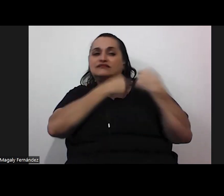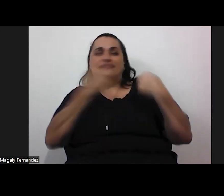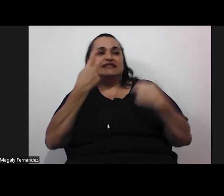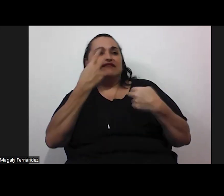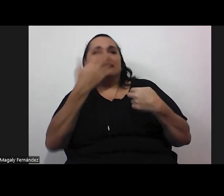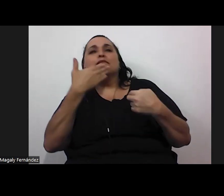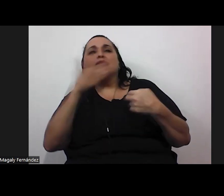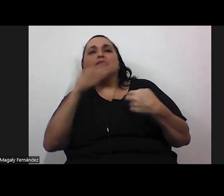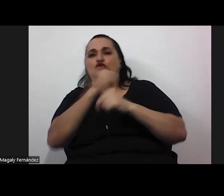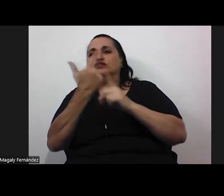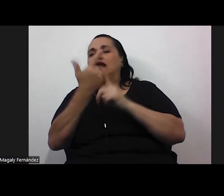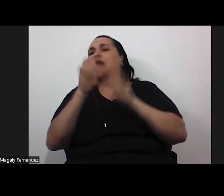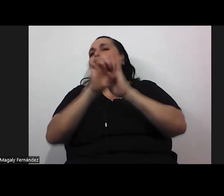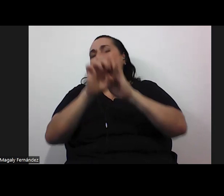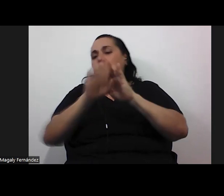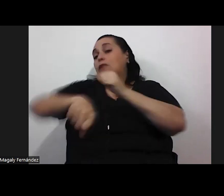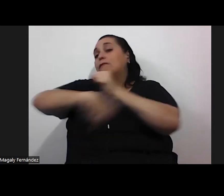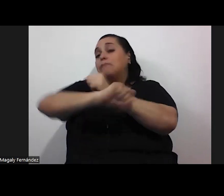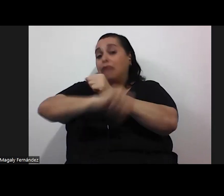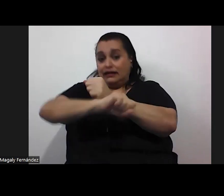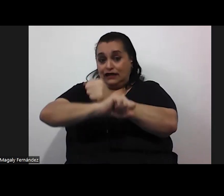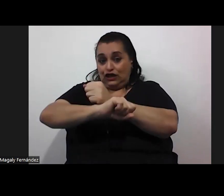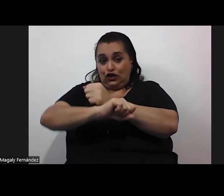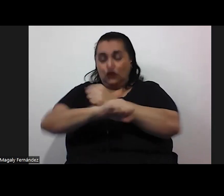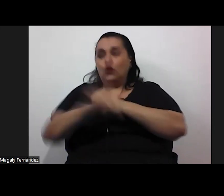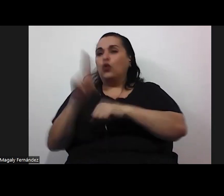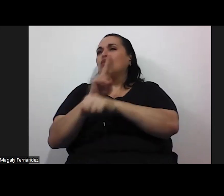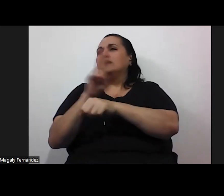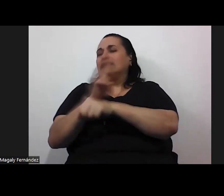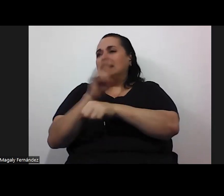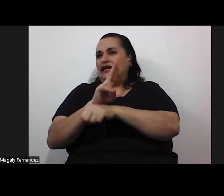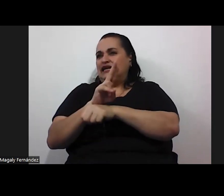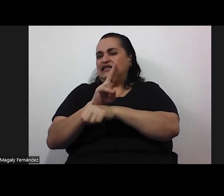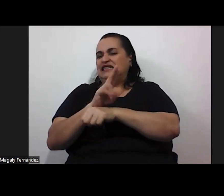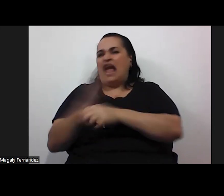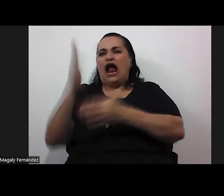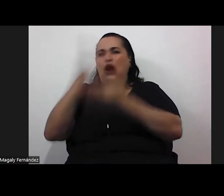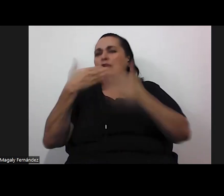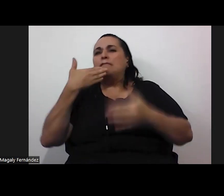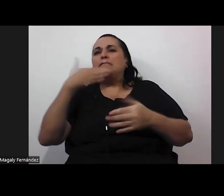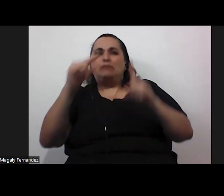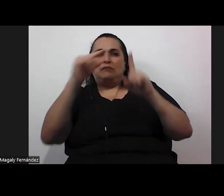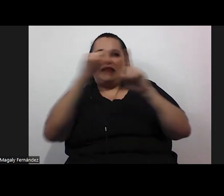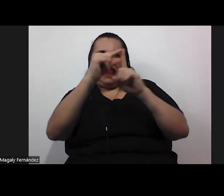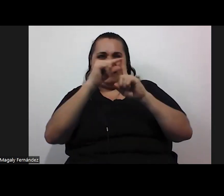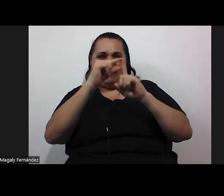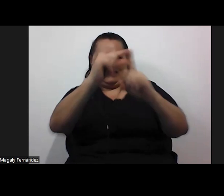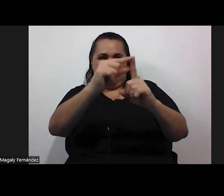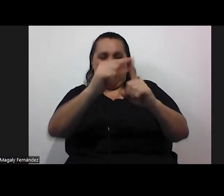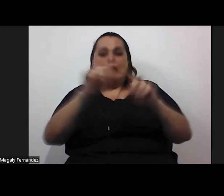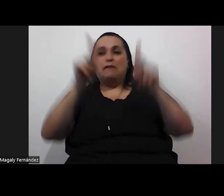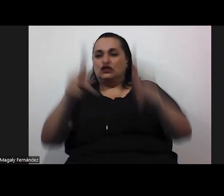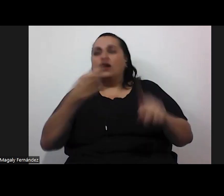verdad por ejemplo en un partido verdad utilizar algún improperio hacia una persona árbitra